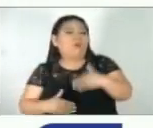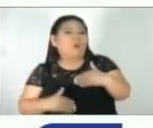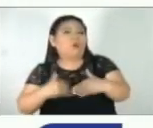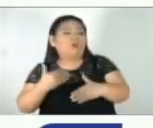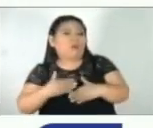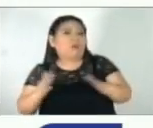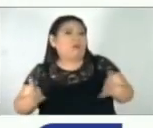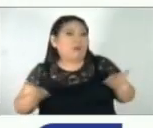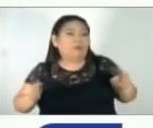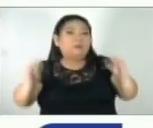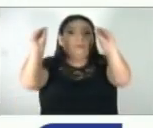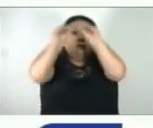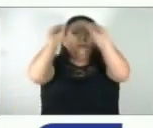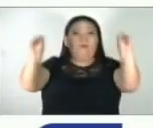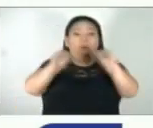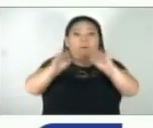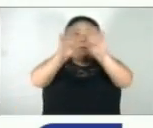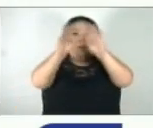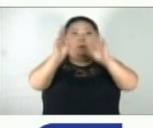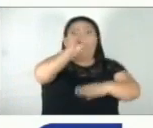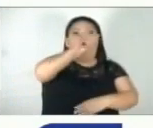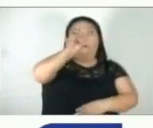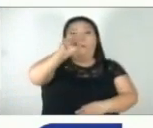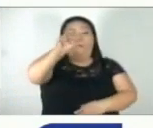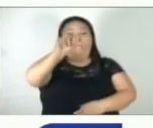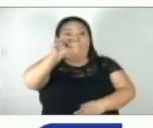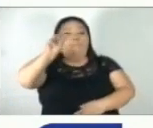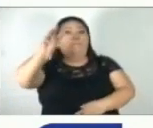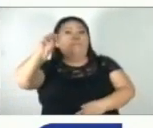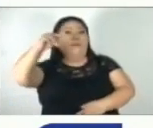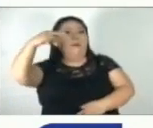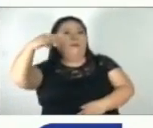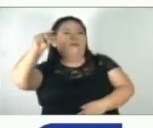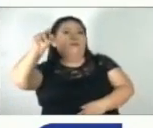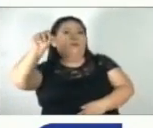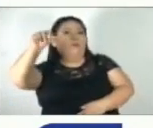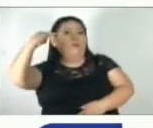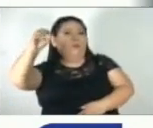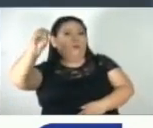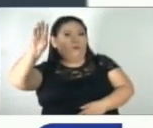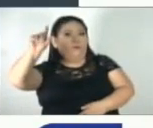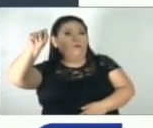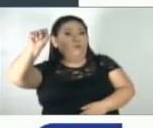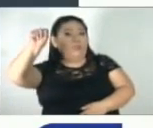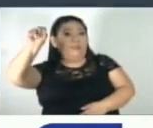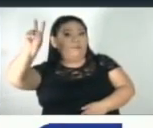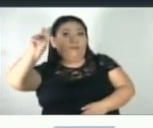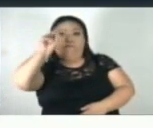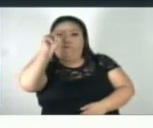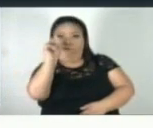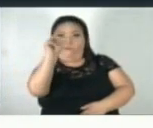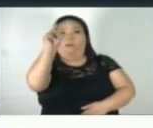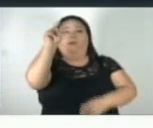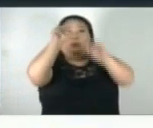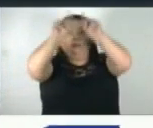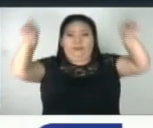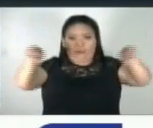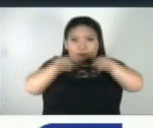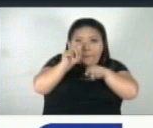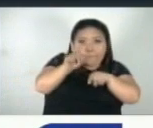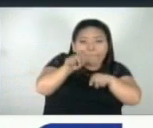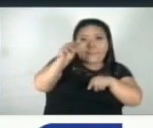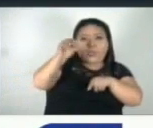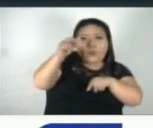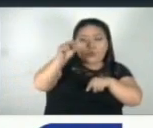realizar en línea ingresando a www.mh.gov.sb. Luego debe ingresar al